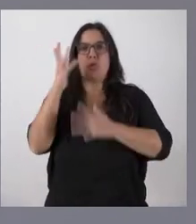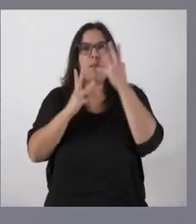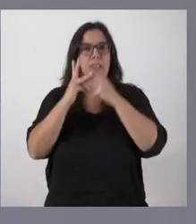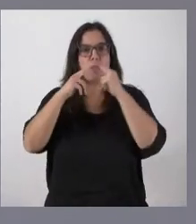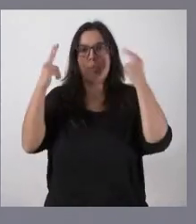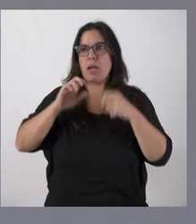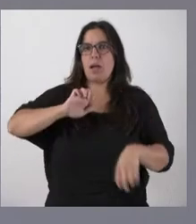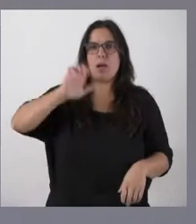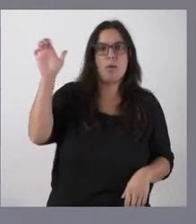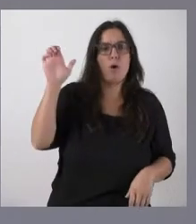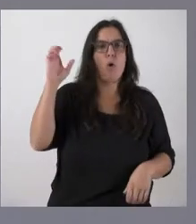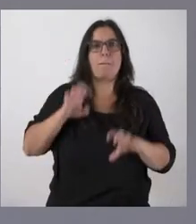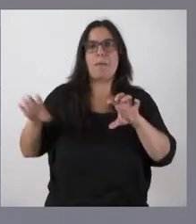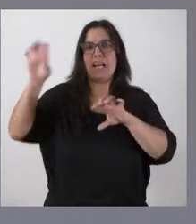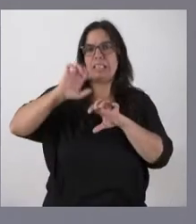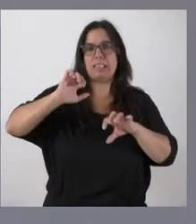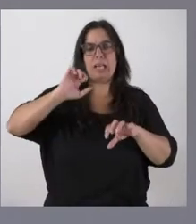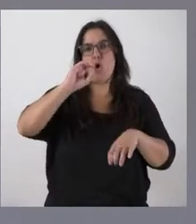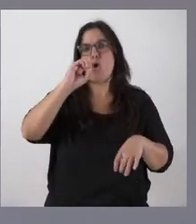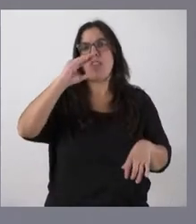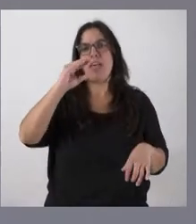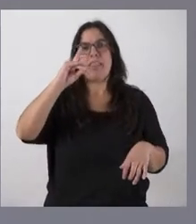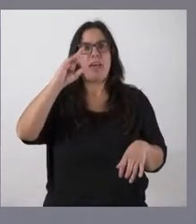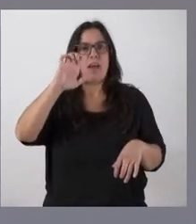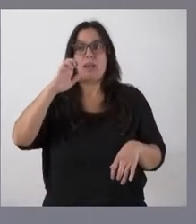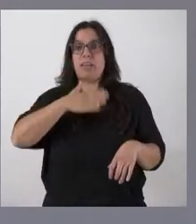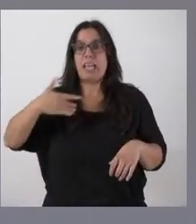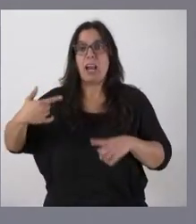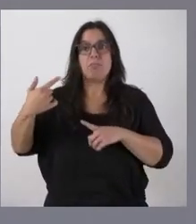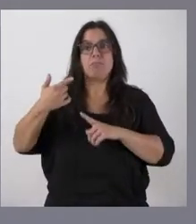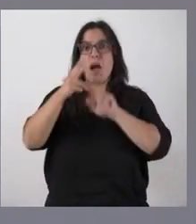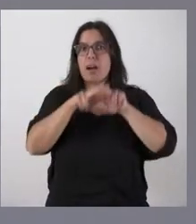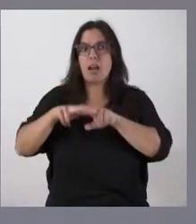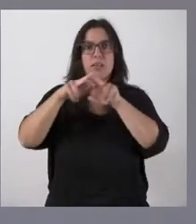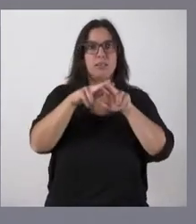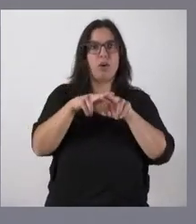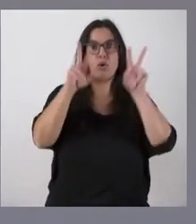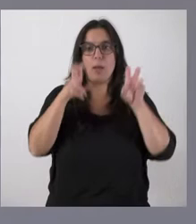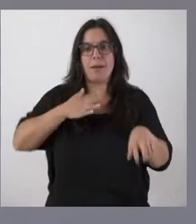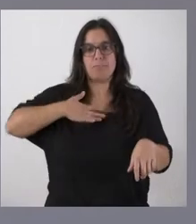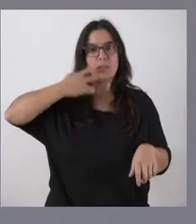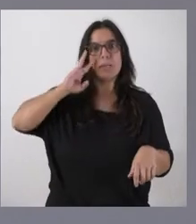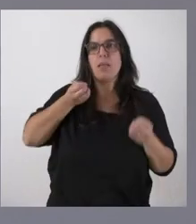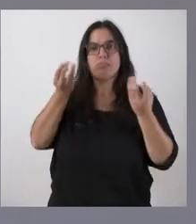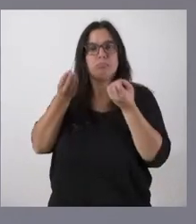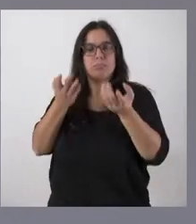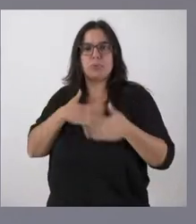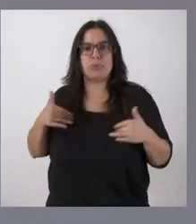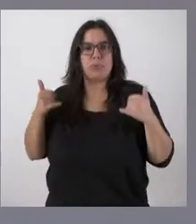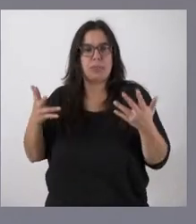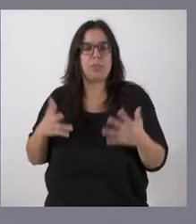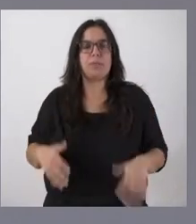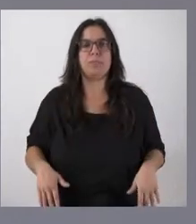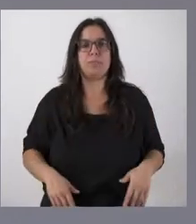Europea o de la OCDE que decidan proceder a cualquier tipo de análisis en relación con la experiencia que tenemos en Castilla y León en torno a la